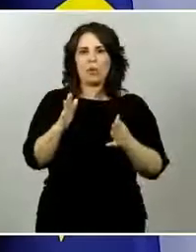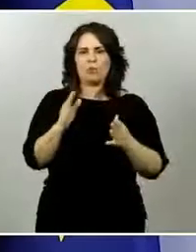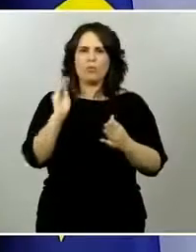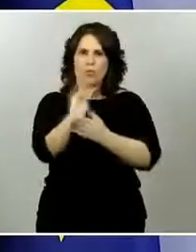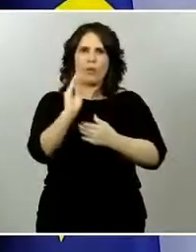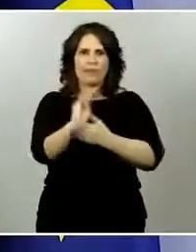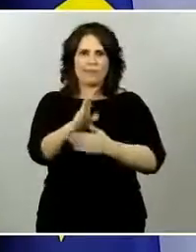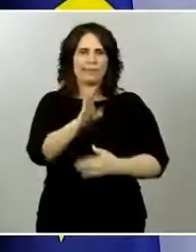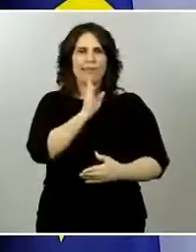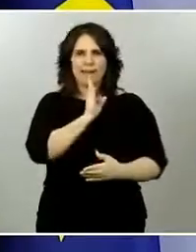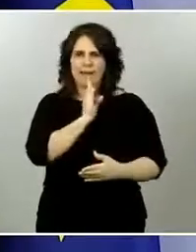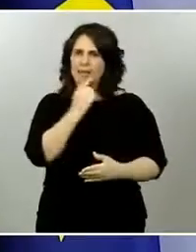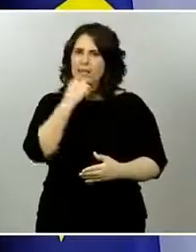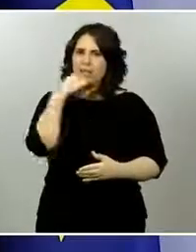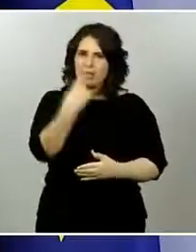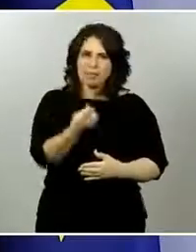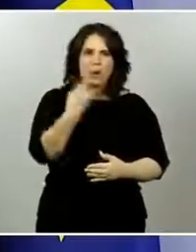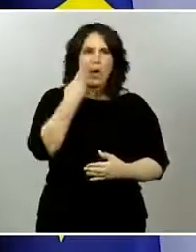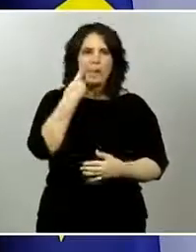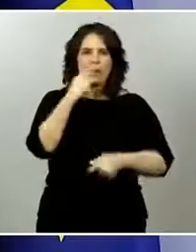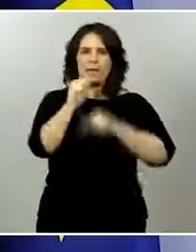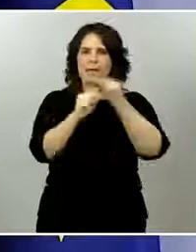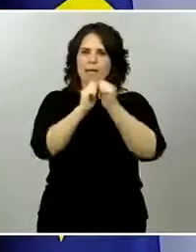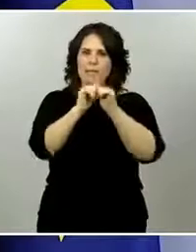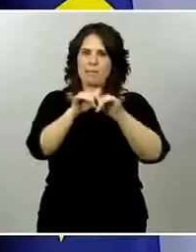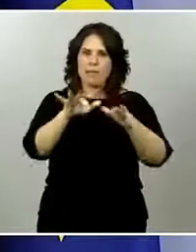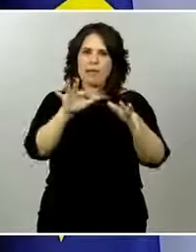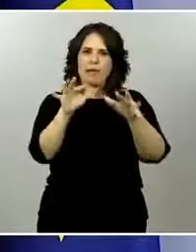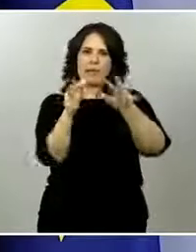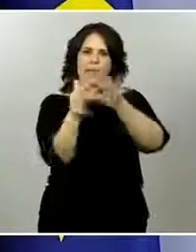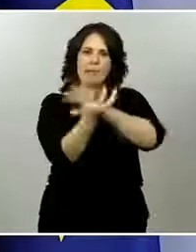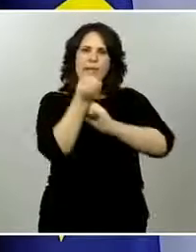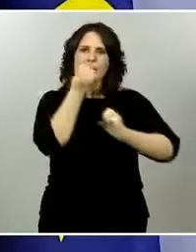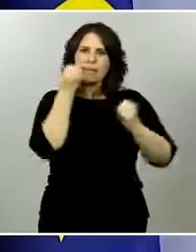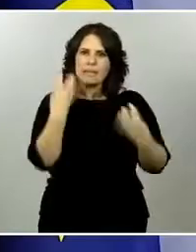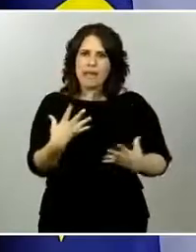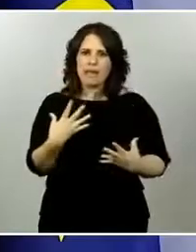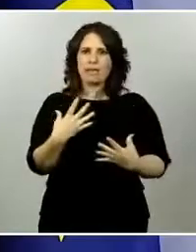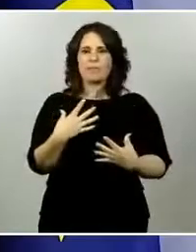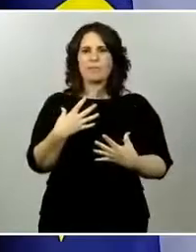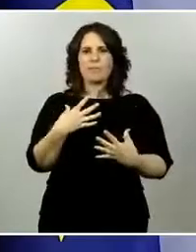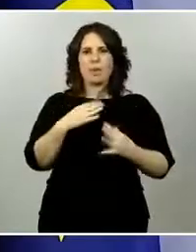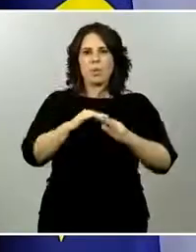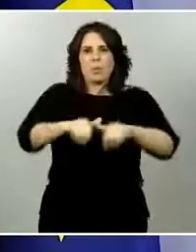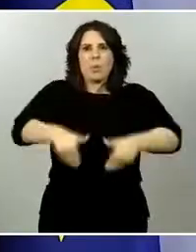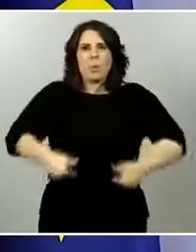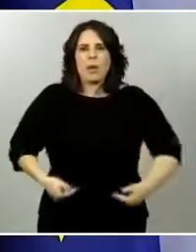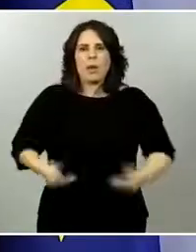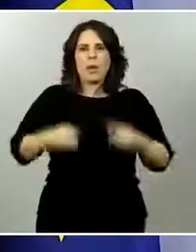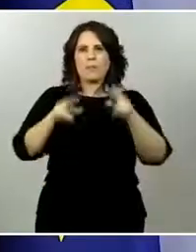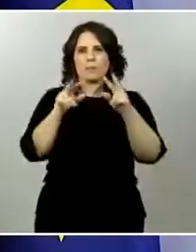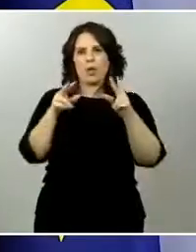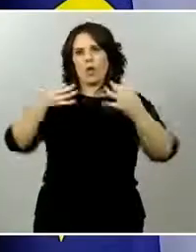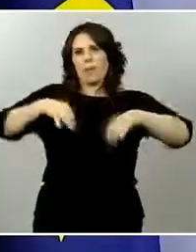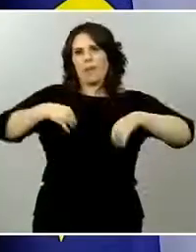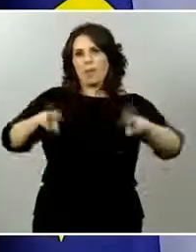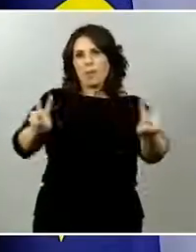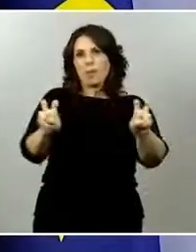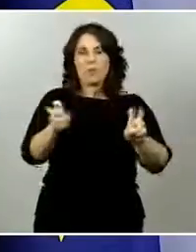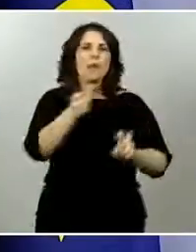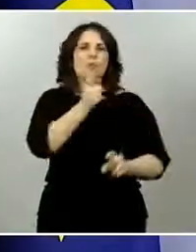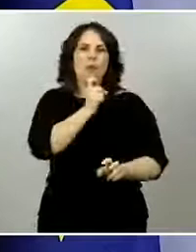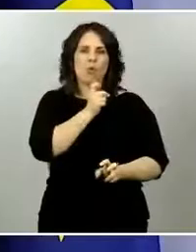Augusto, no hay ninguna decisión tomada. Es probable que en estas fechas se puedan celebrar, pero vamos a ser, como digo, muy, muy prudentes. Vamos a ir viendo cómo